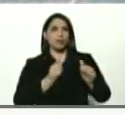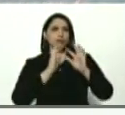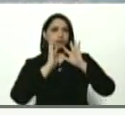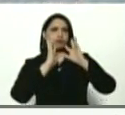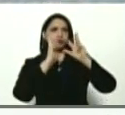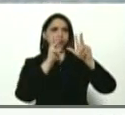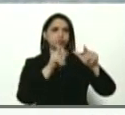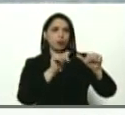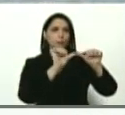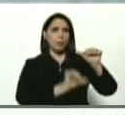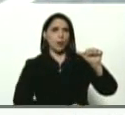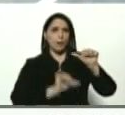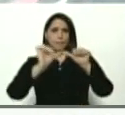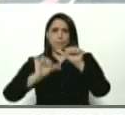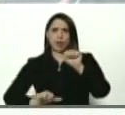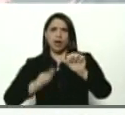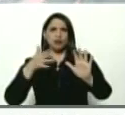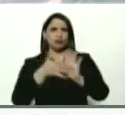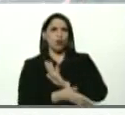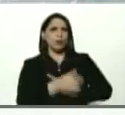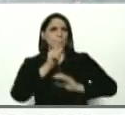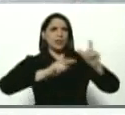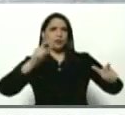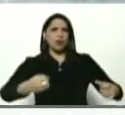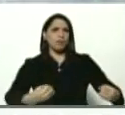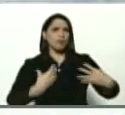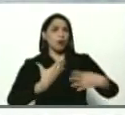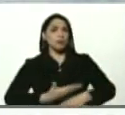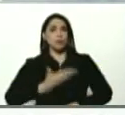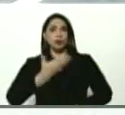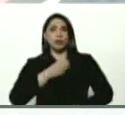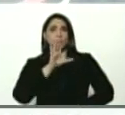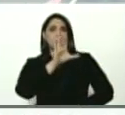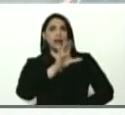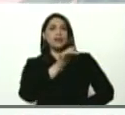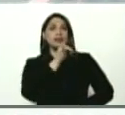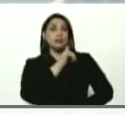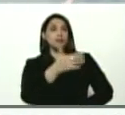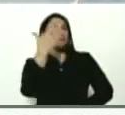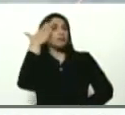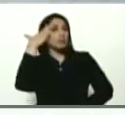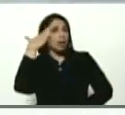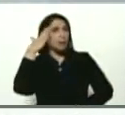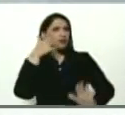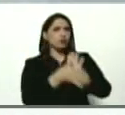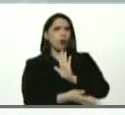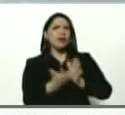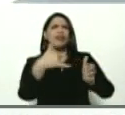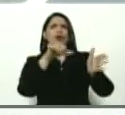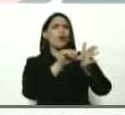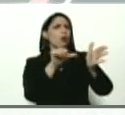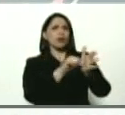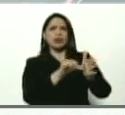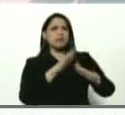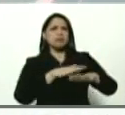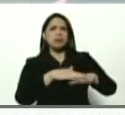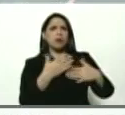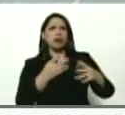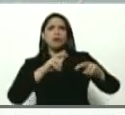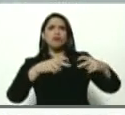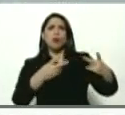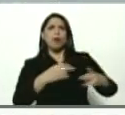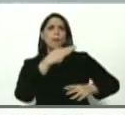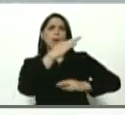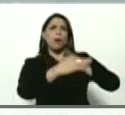detalles sobre estos casos porque es importante que el país esté informado de dónde se registran nuevos casos